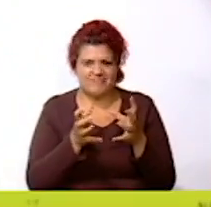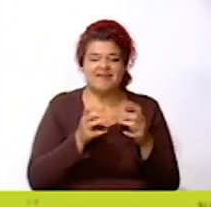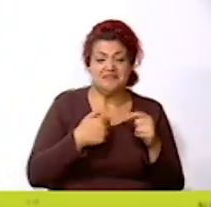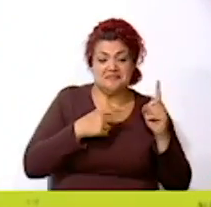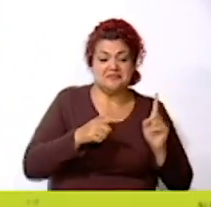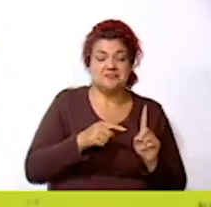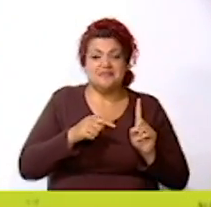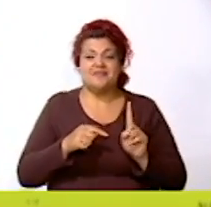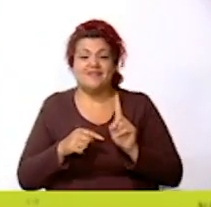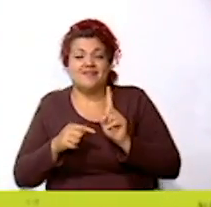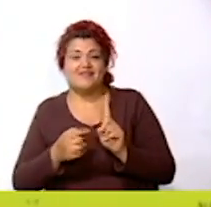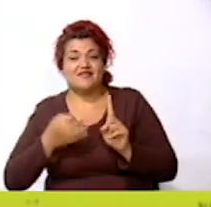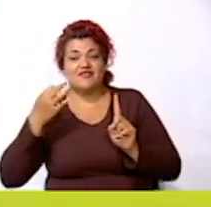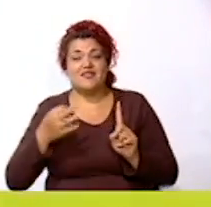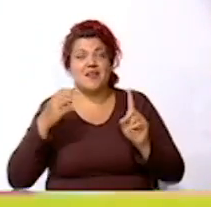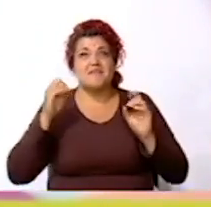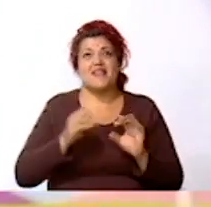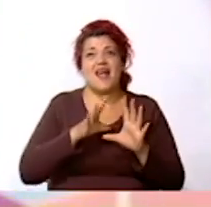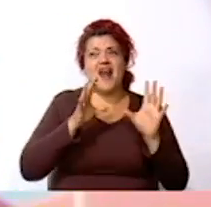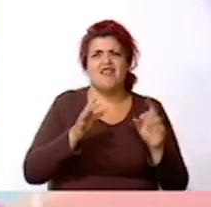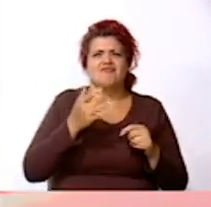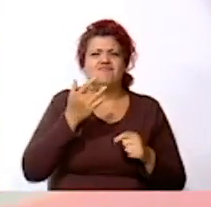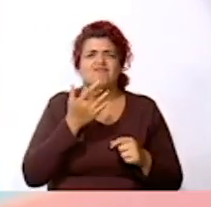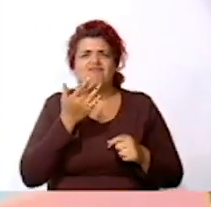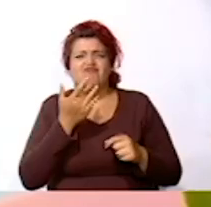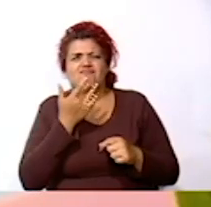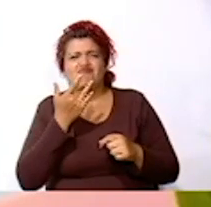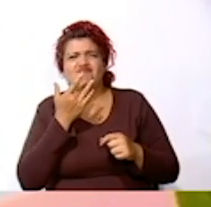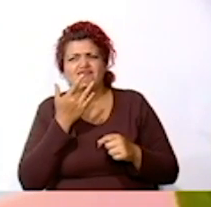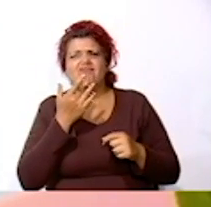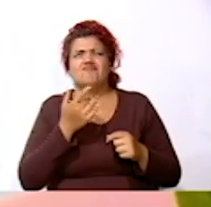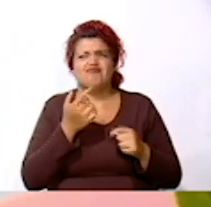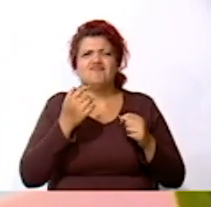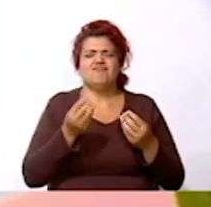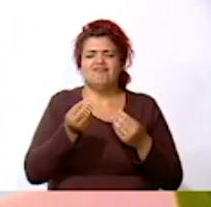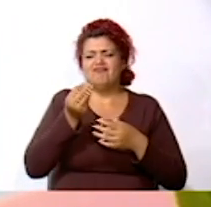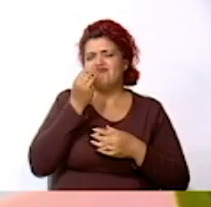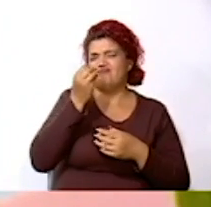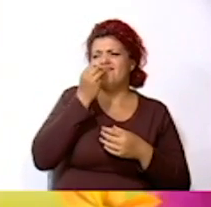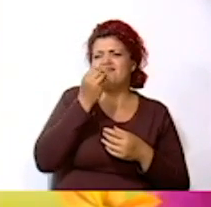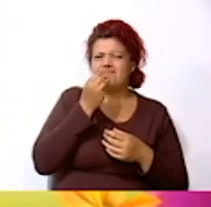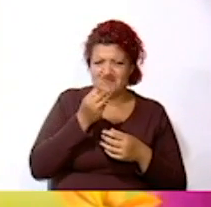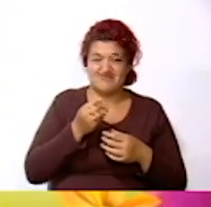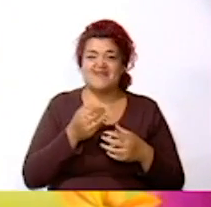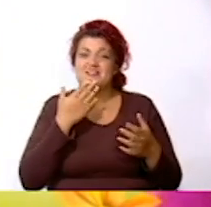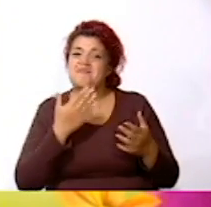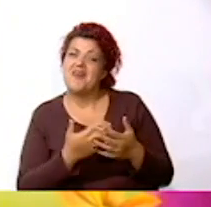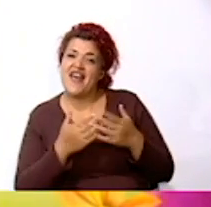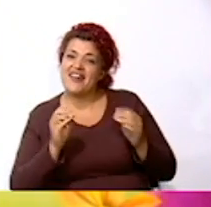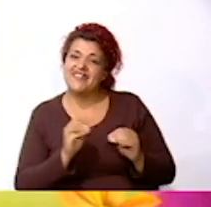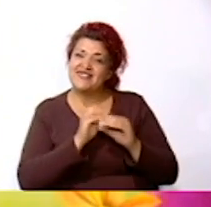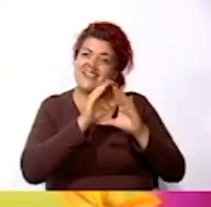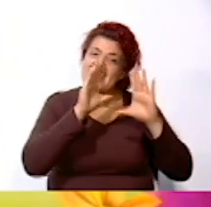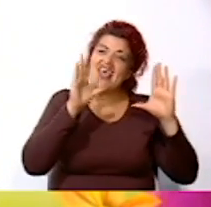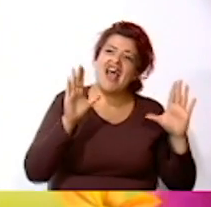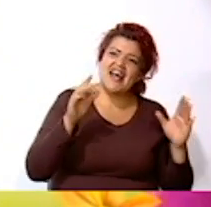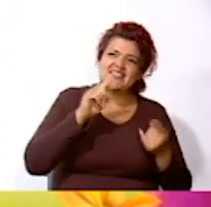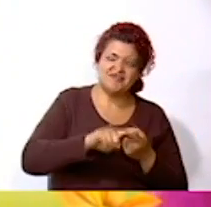prepara todas las mañanas un rico salpicón Buenos días